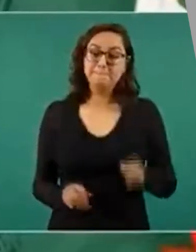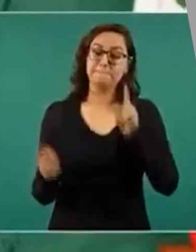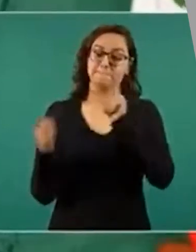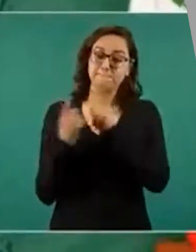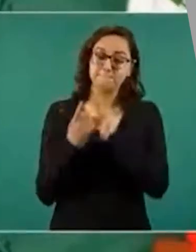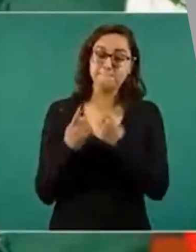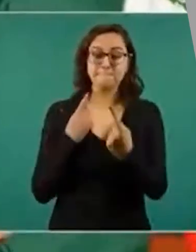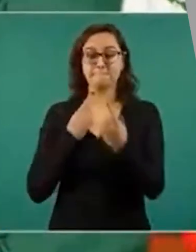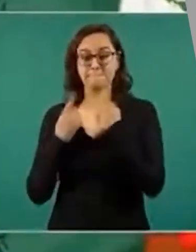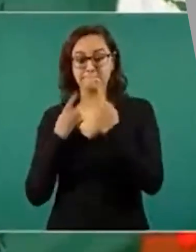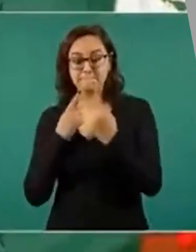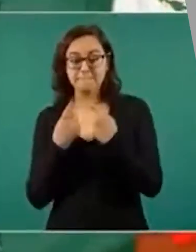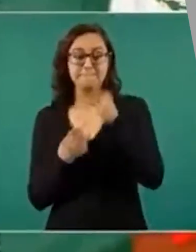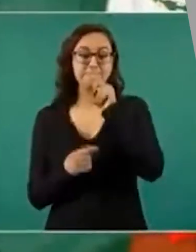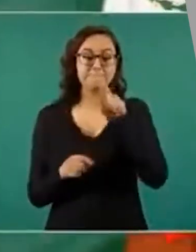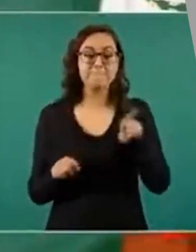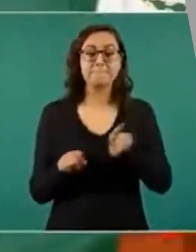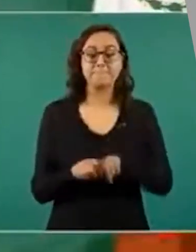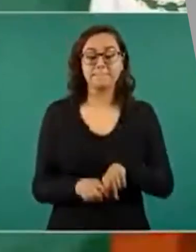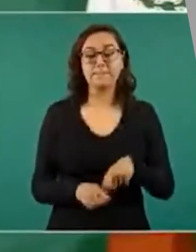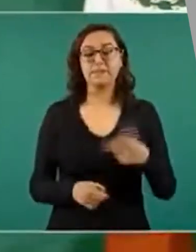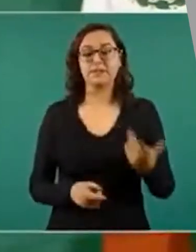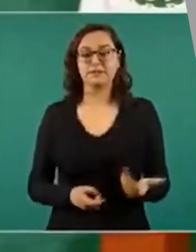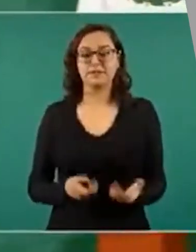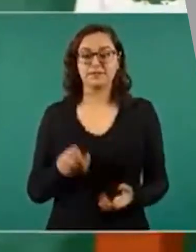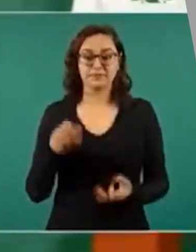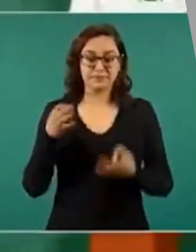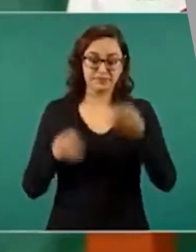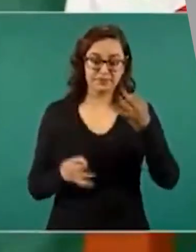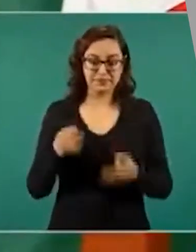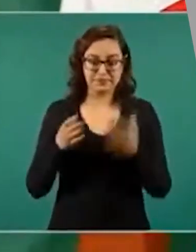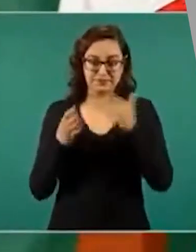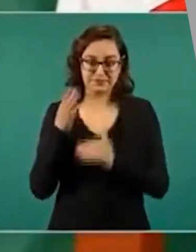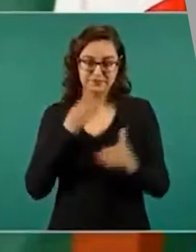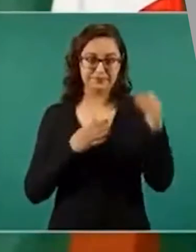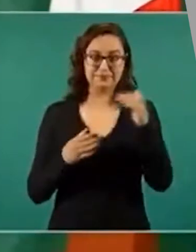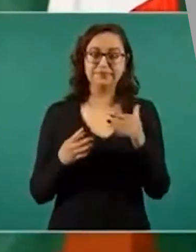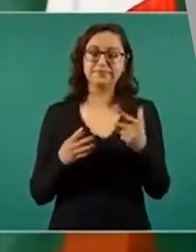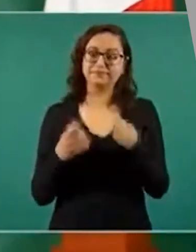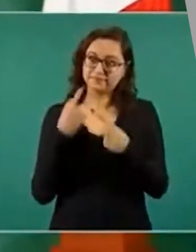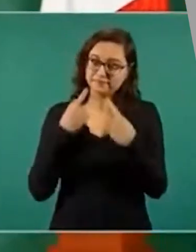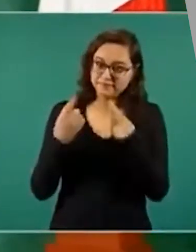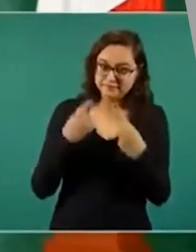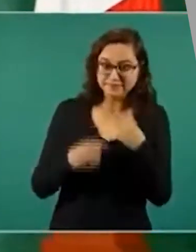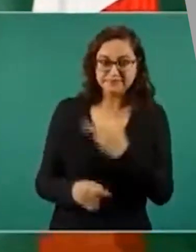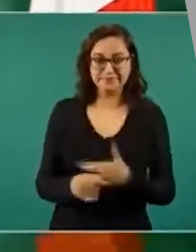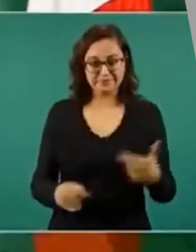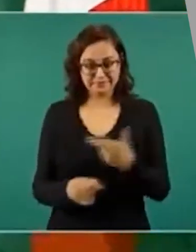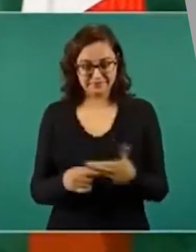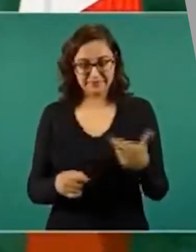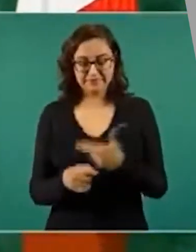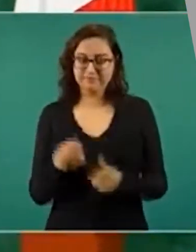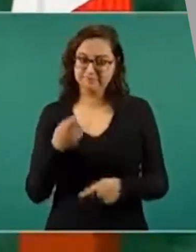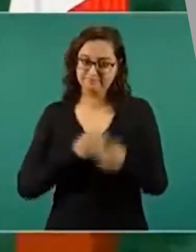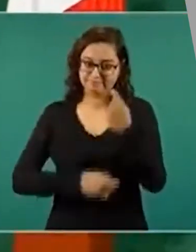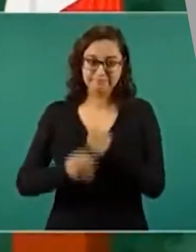propósito de que se agilicen los trámites y se liberen